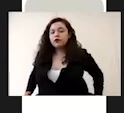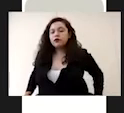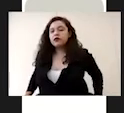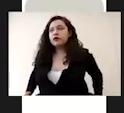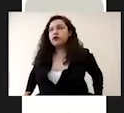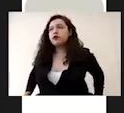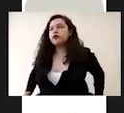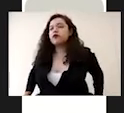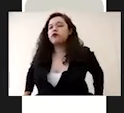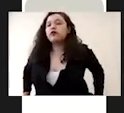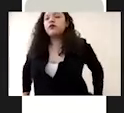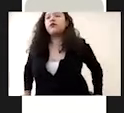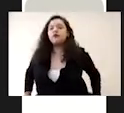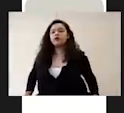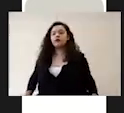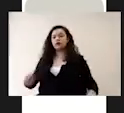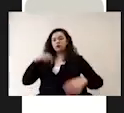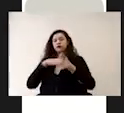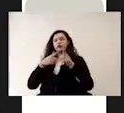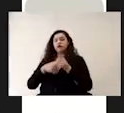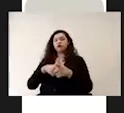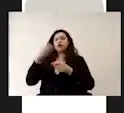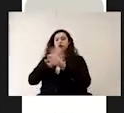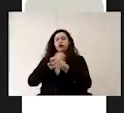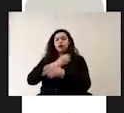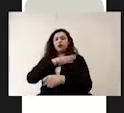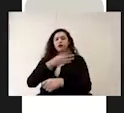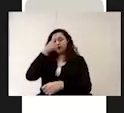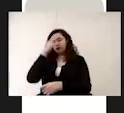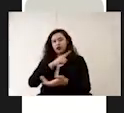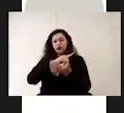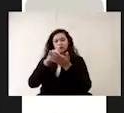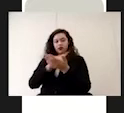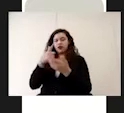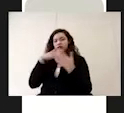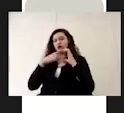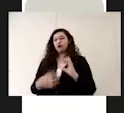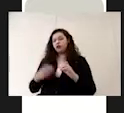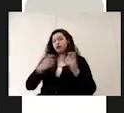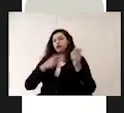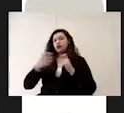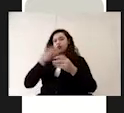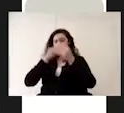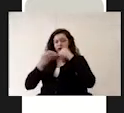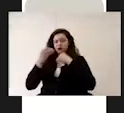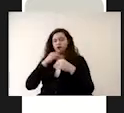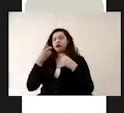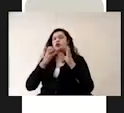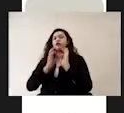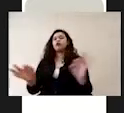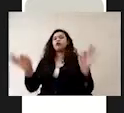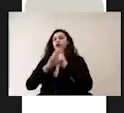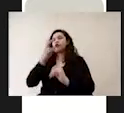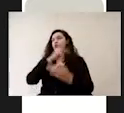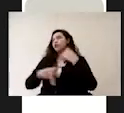Vamos a seguir con buenas prácticas de higiene en el manejo de los alimentos. Esto es importante para